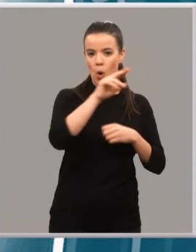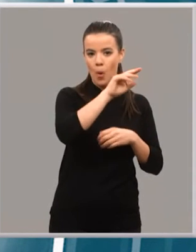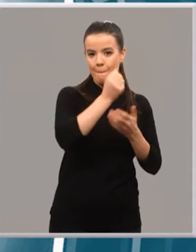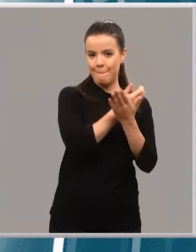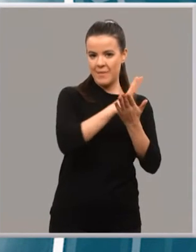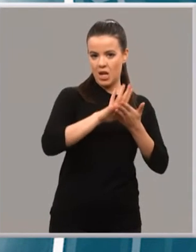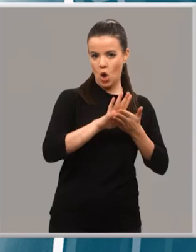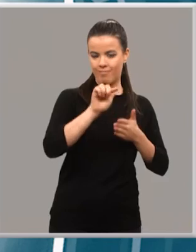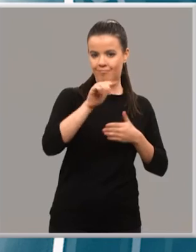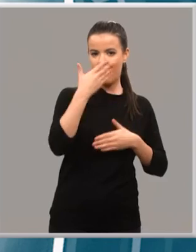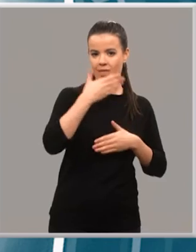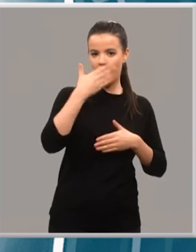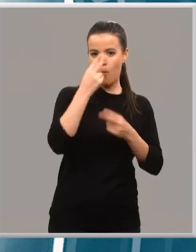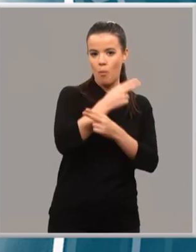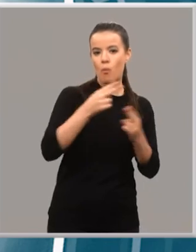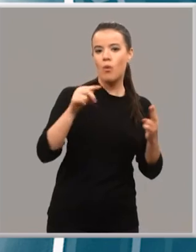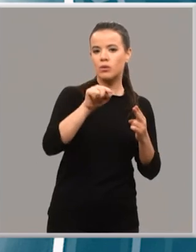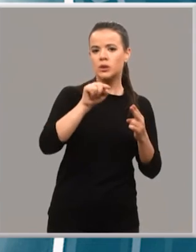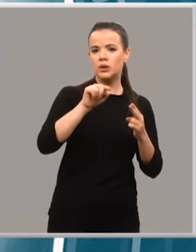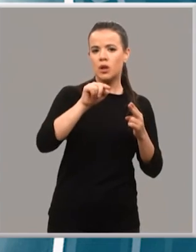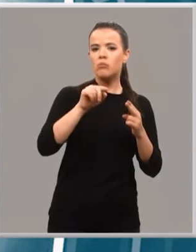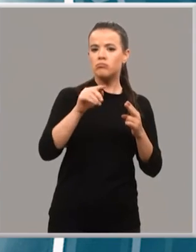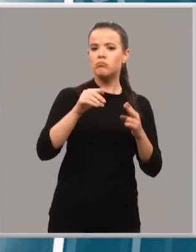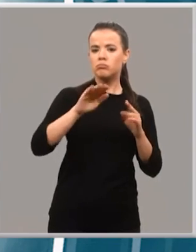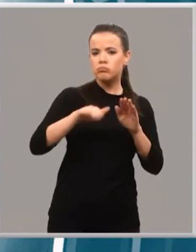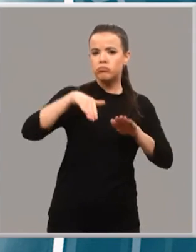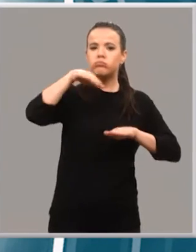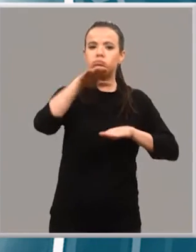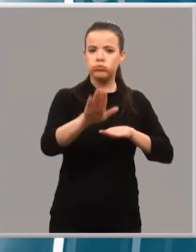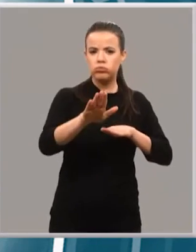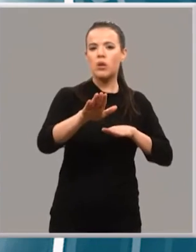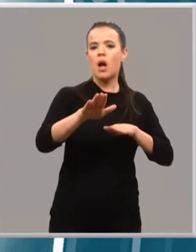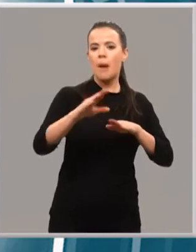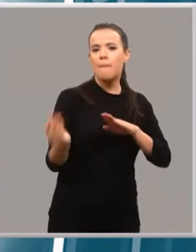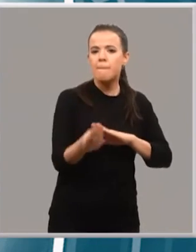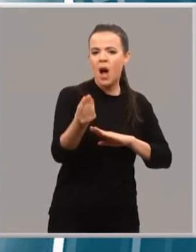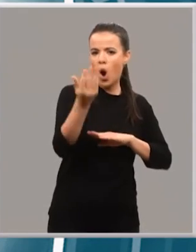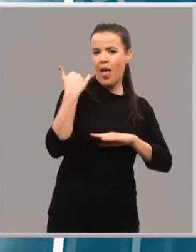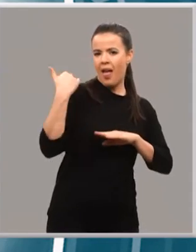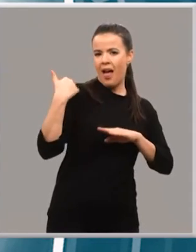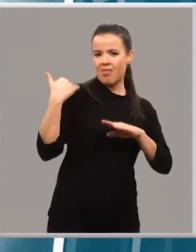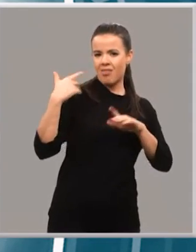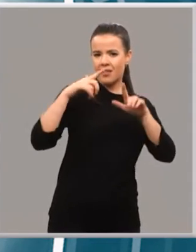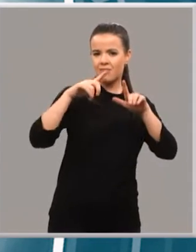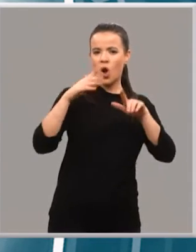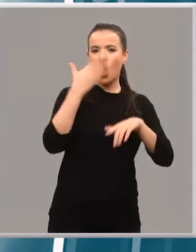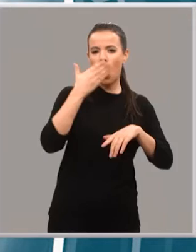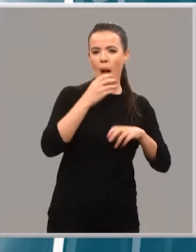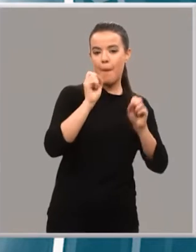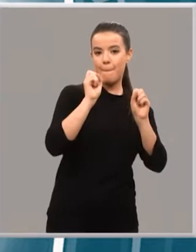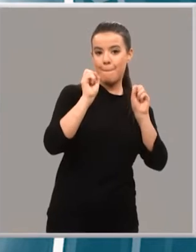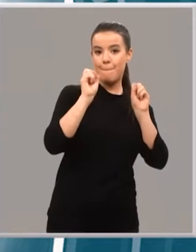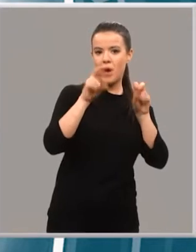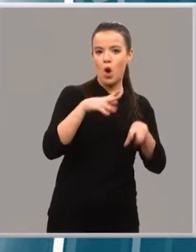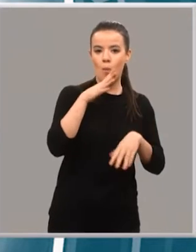municipal supone un importante salto cualitativo con respecto al anterior, ha ampliado su horario e incluye servicio de